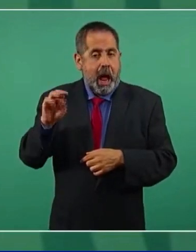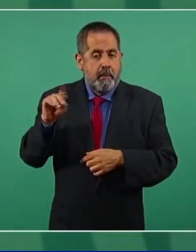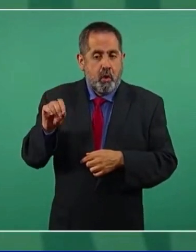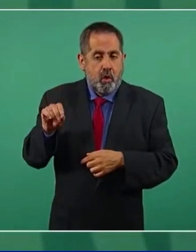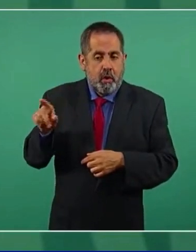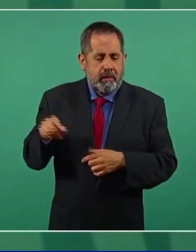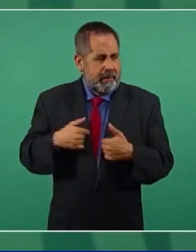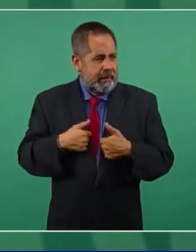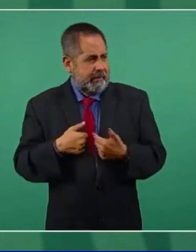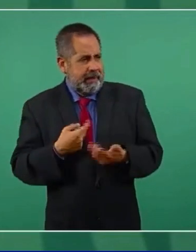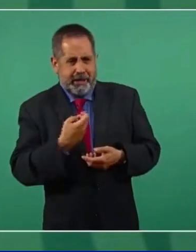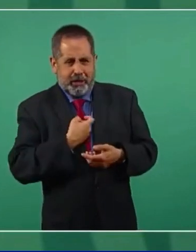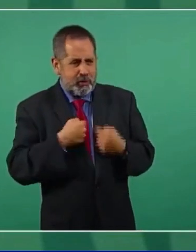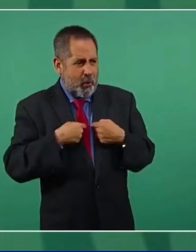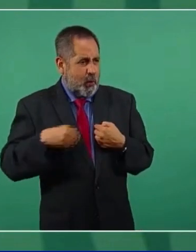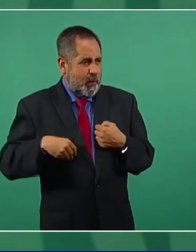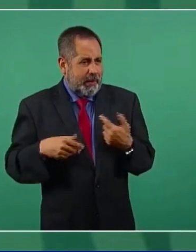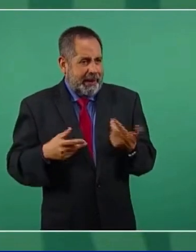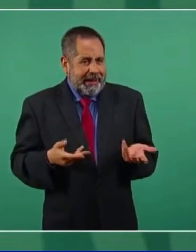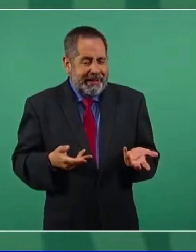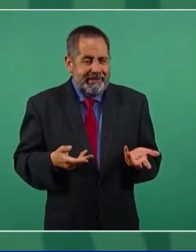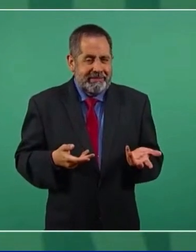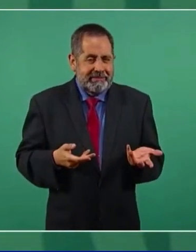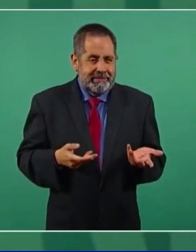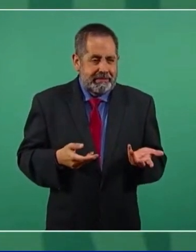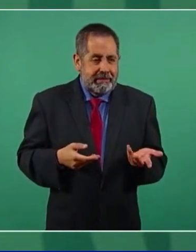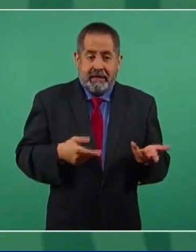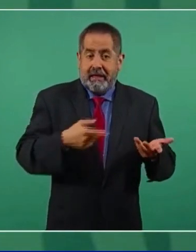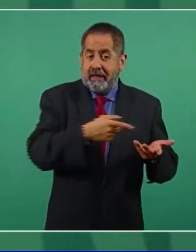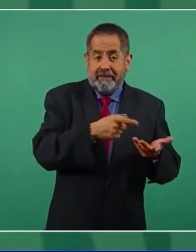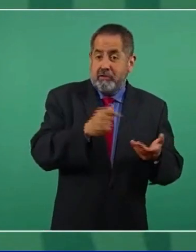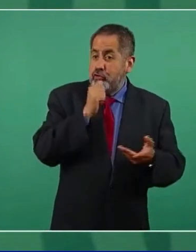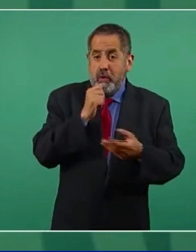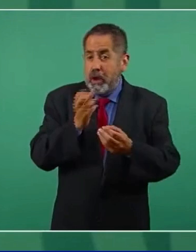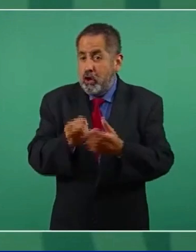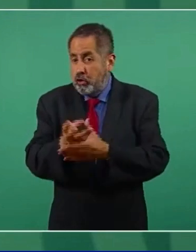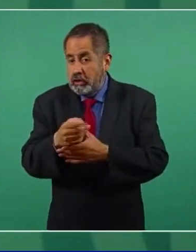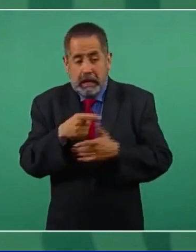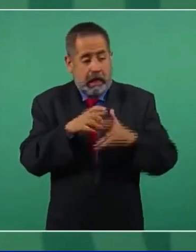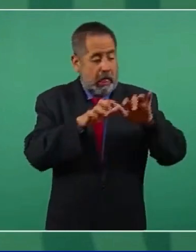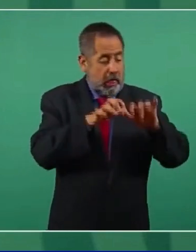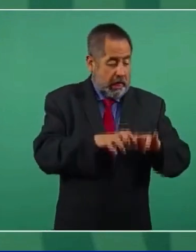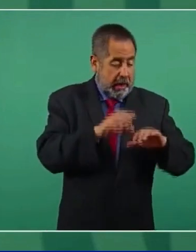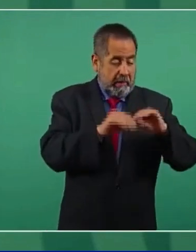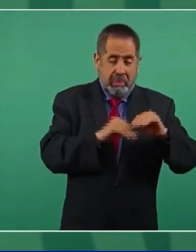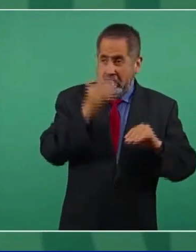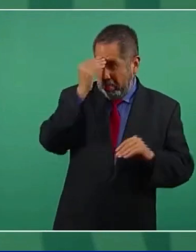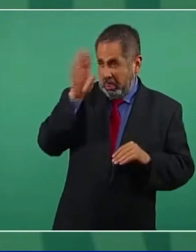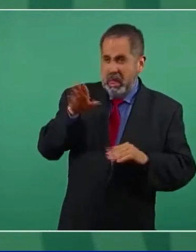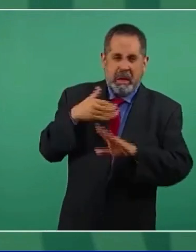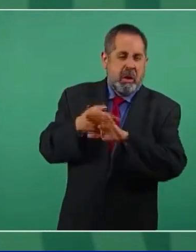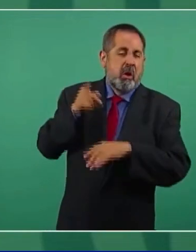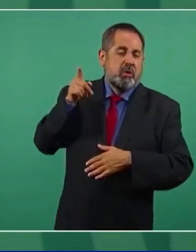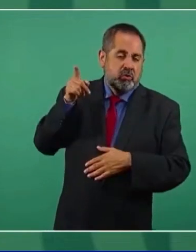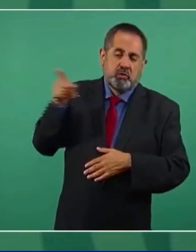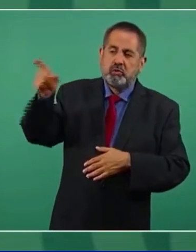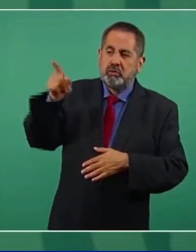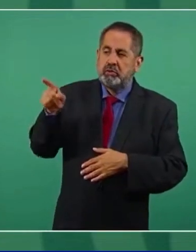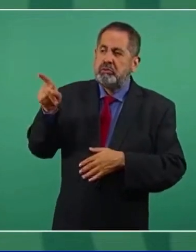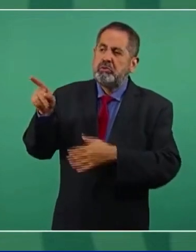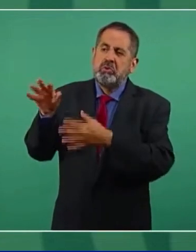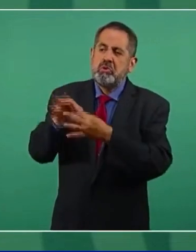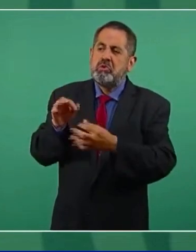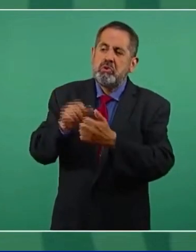y ya me está asociando al señor